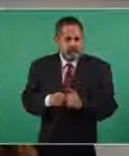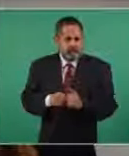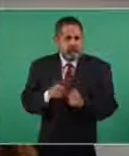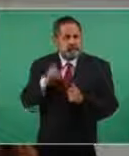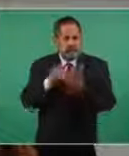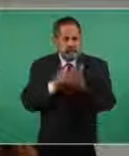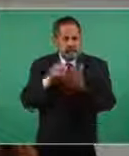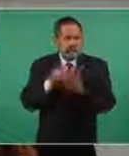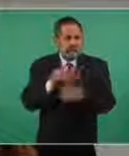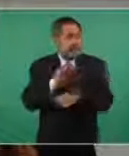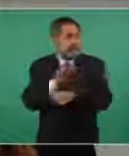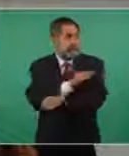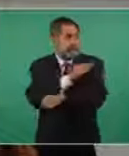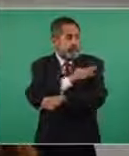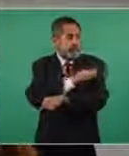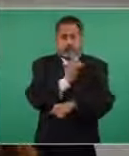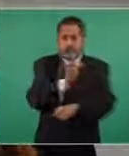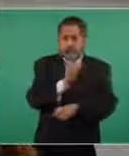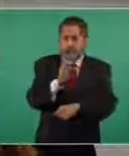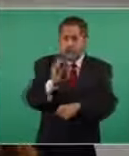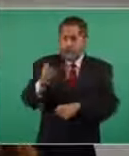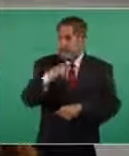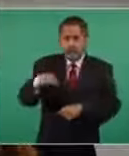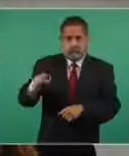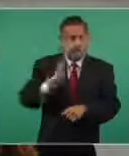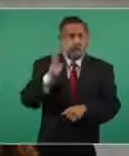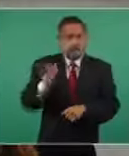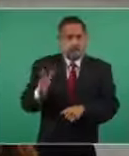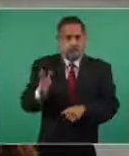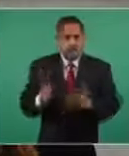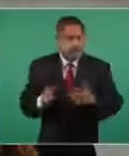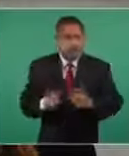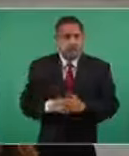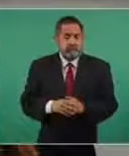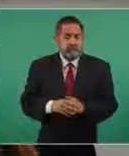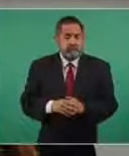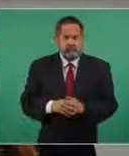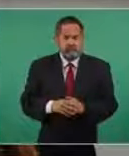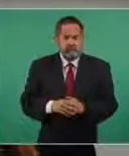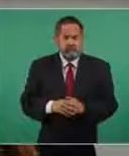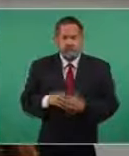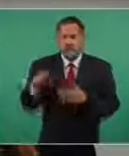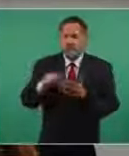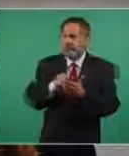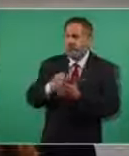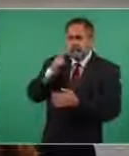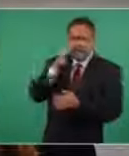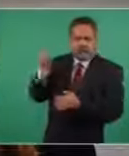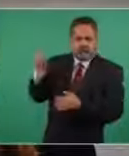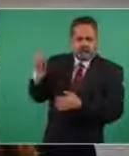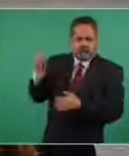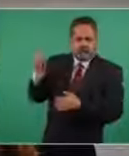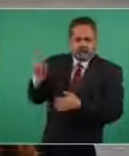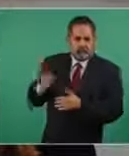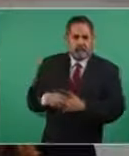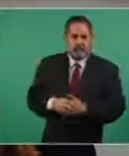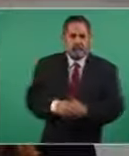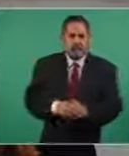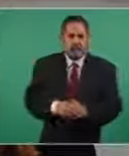de vacunados. en... ¿950 mil?